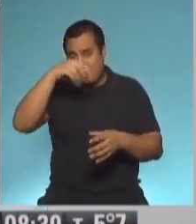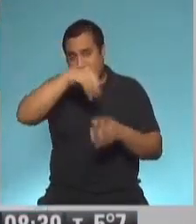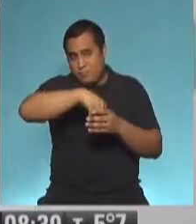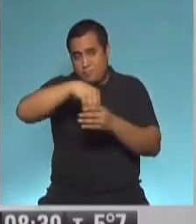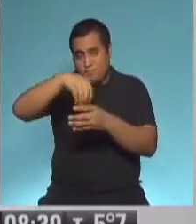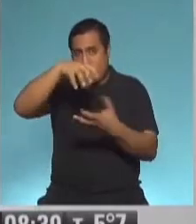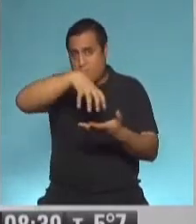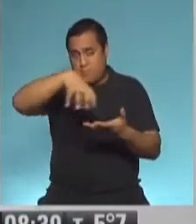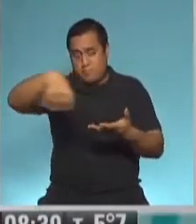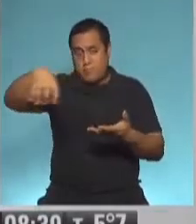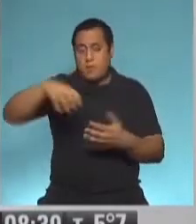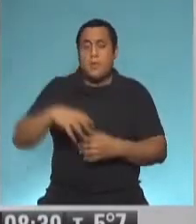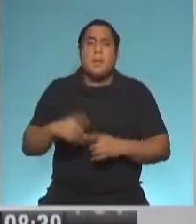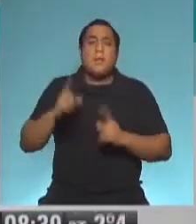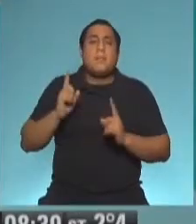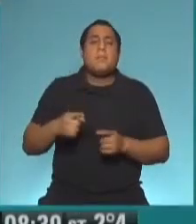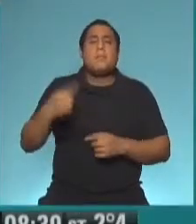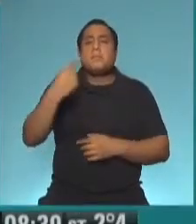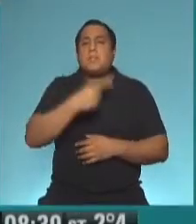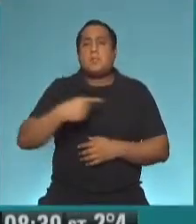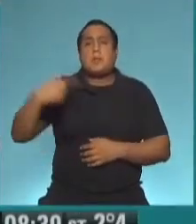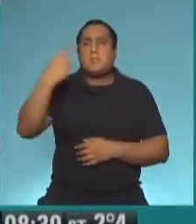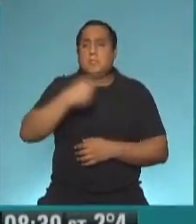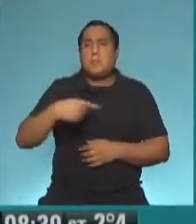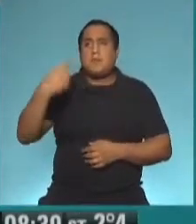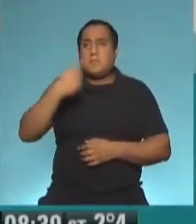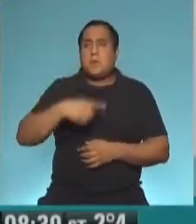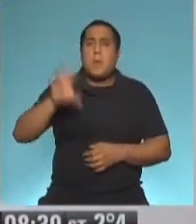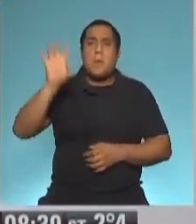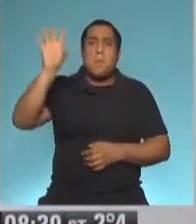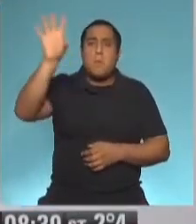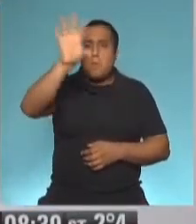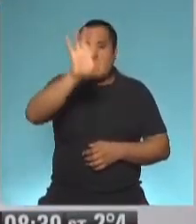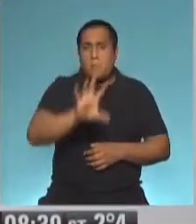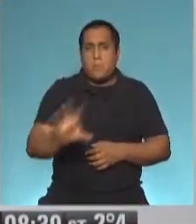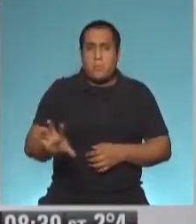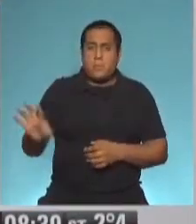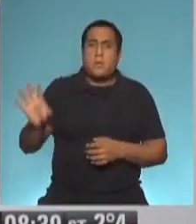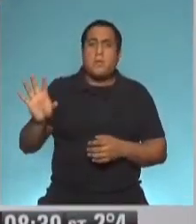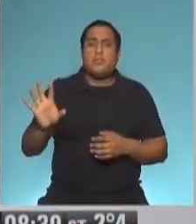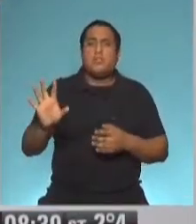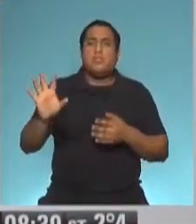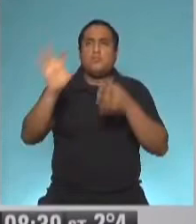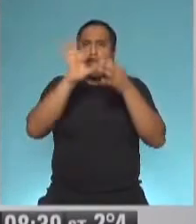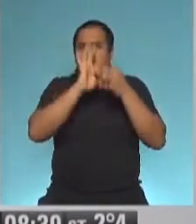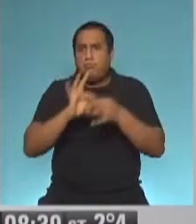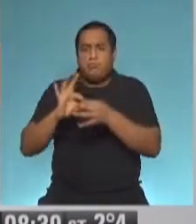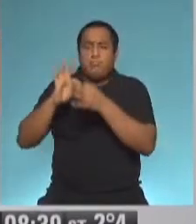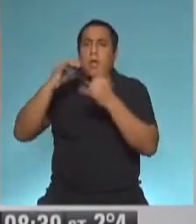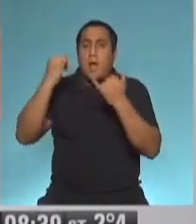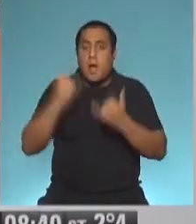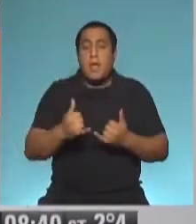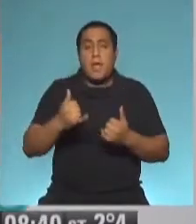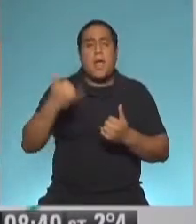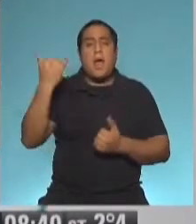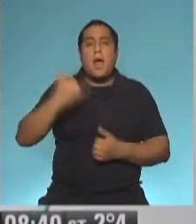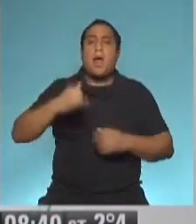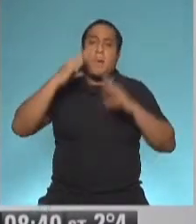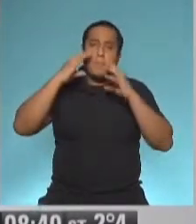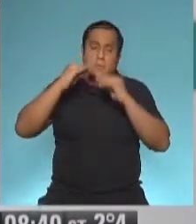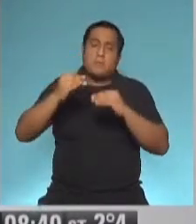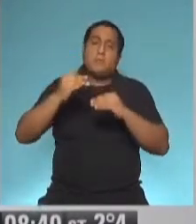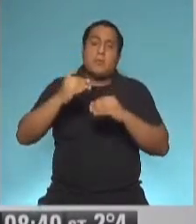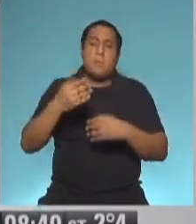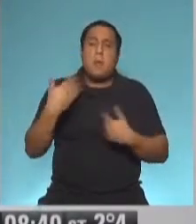tiene una articulación semanal con todas las jurisdicciones, llevamos adelante una capacitación para poder